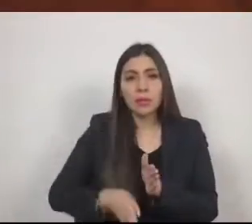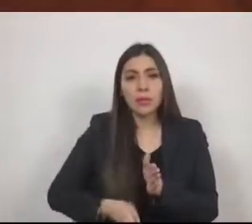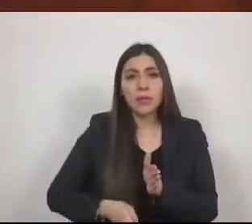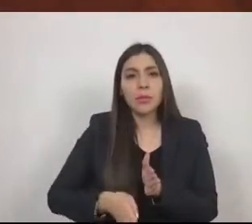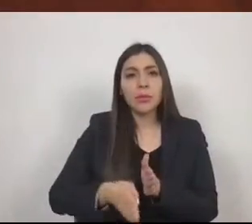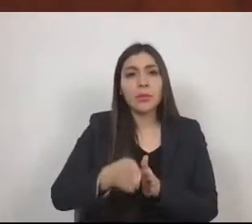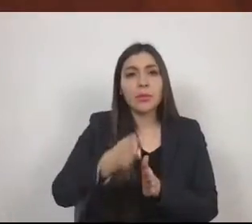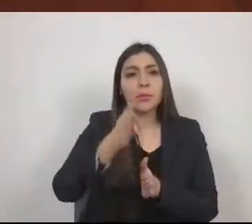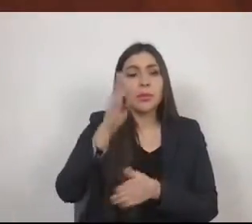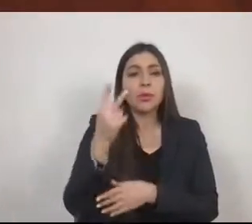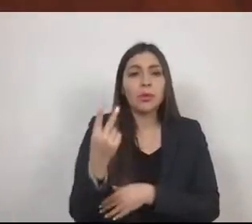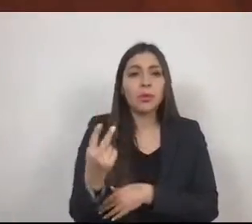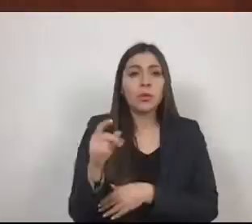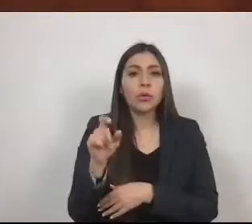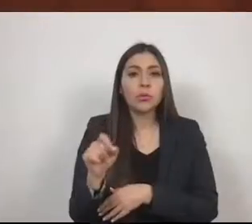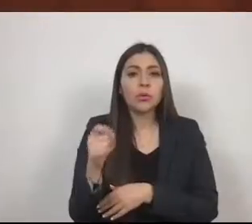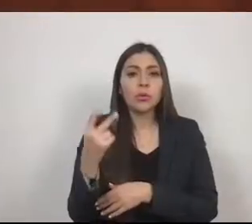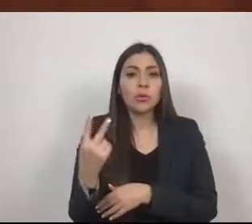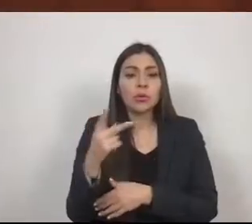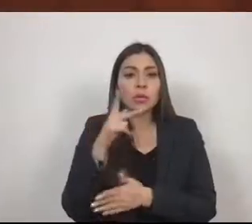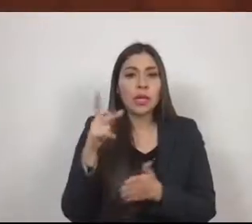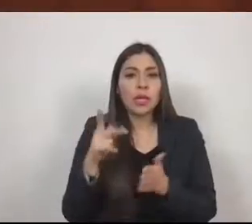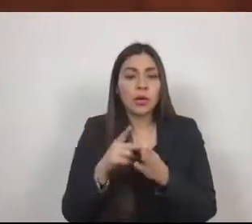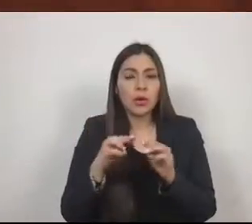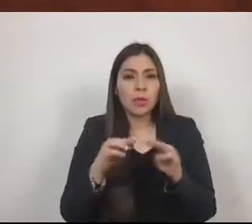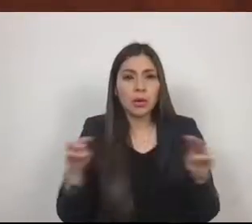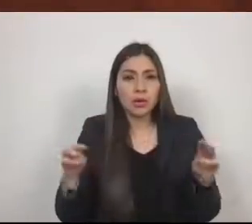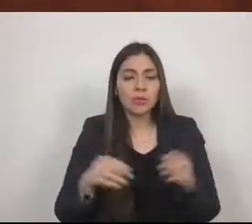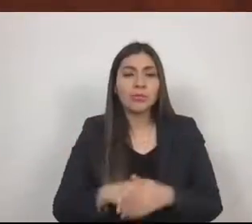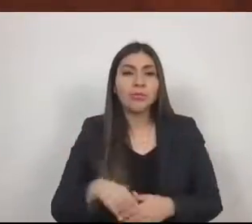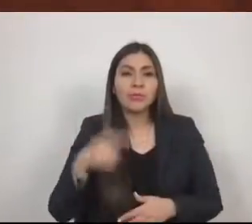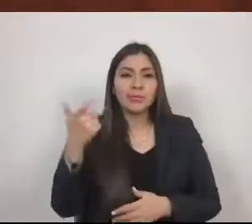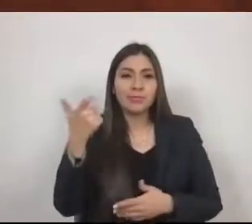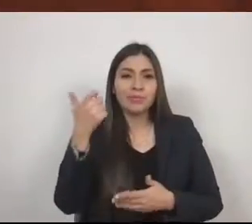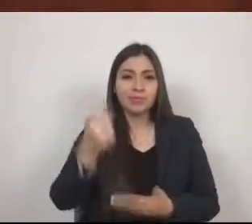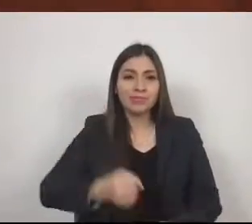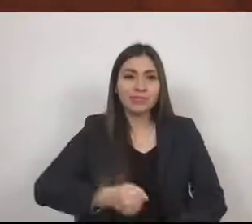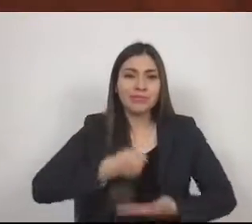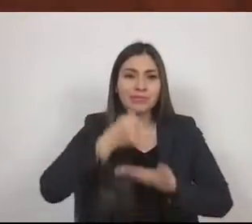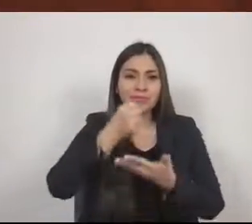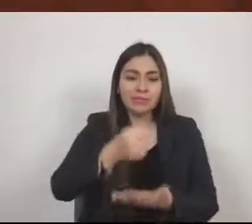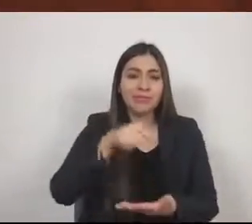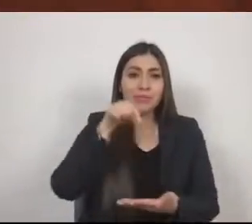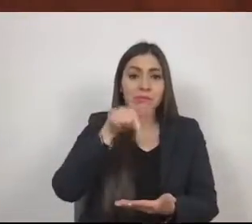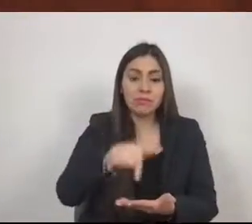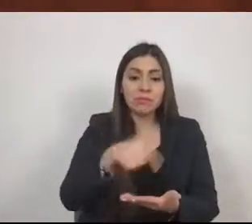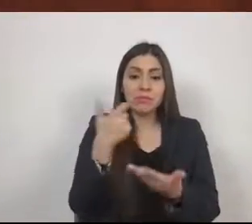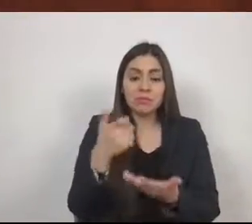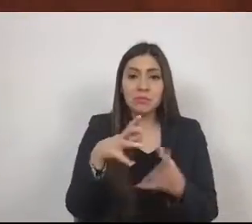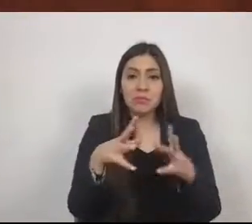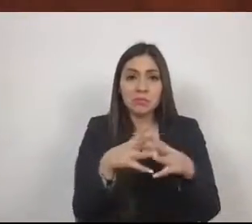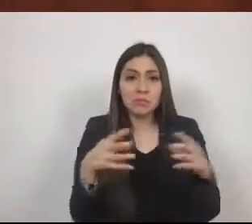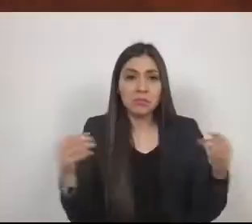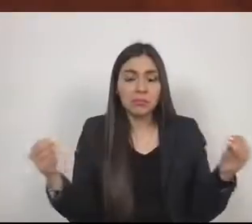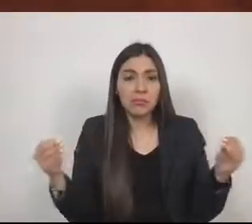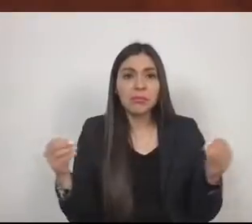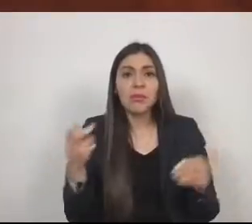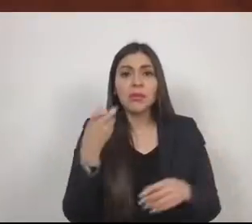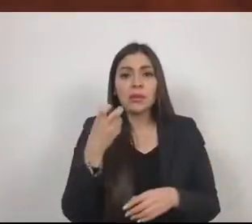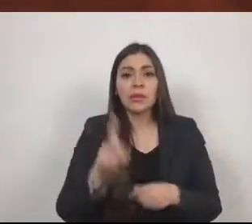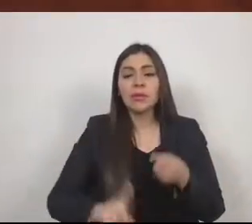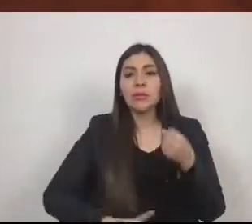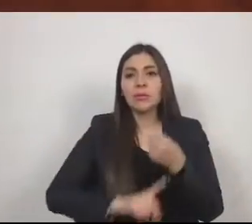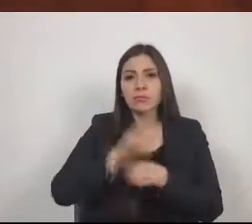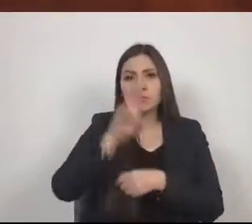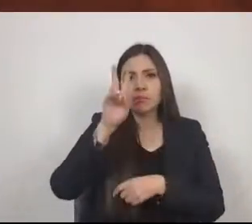kilómetros. La desaparición del Fideicomiso del Fondo Metropolitano representó un verdadero atraco